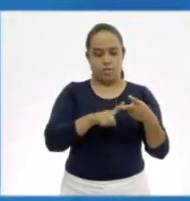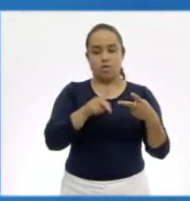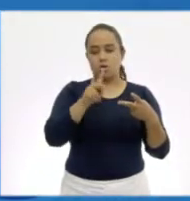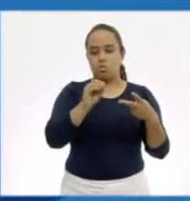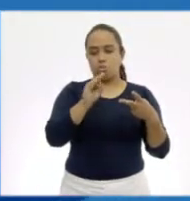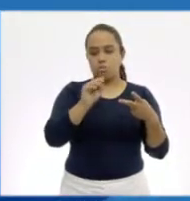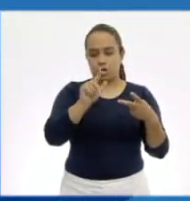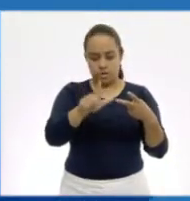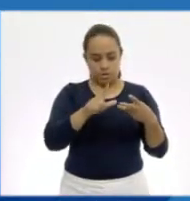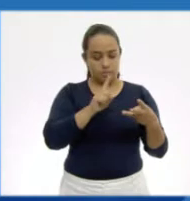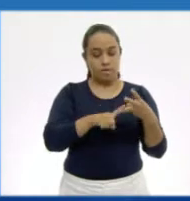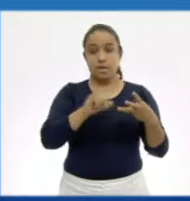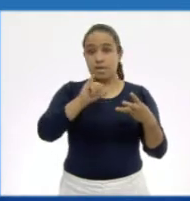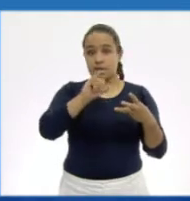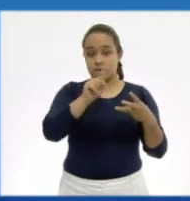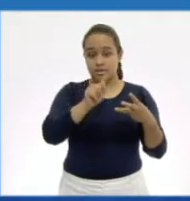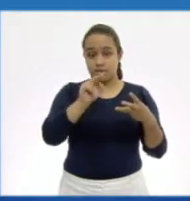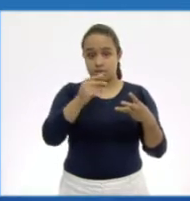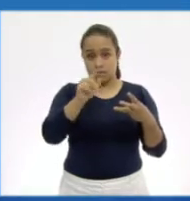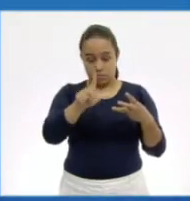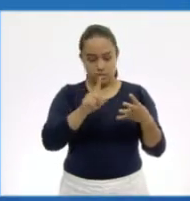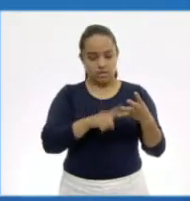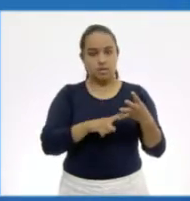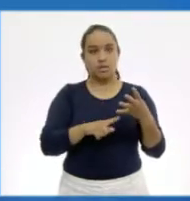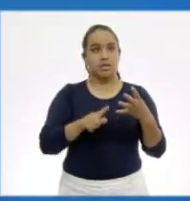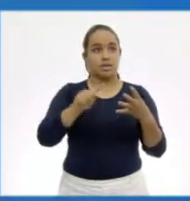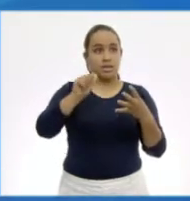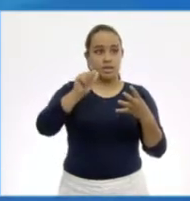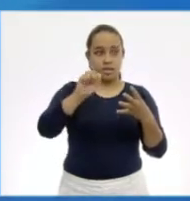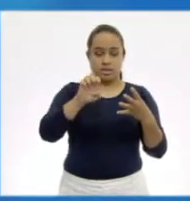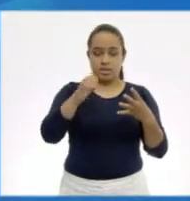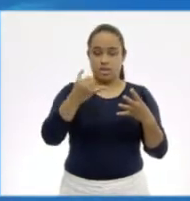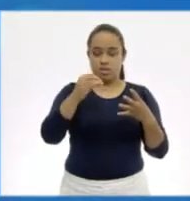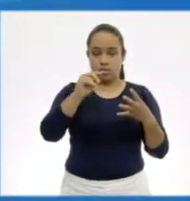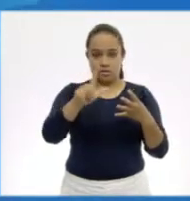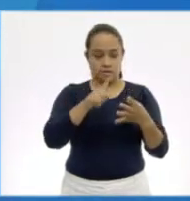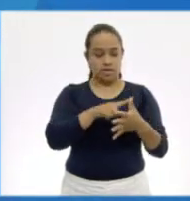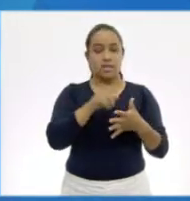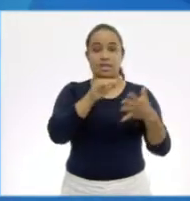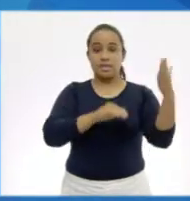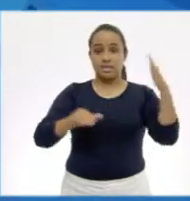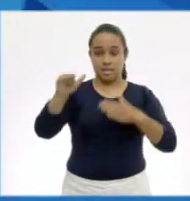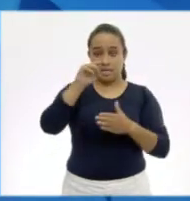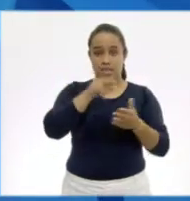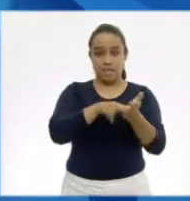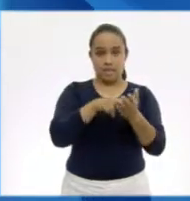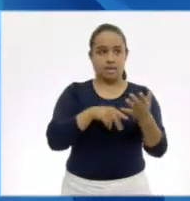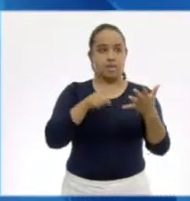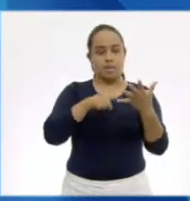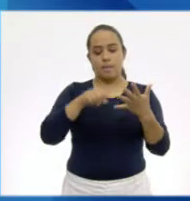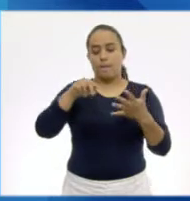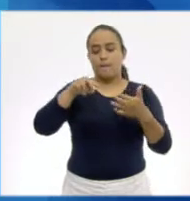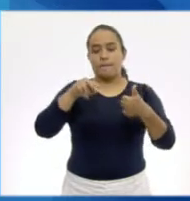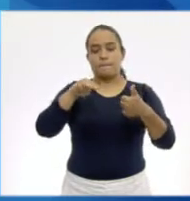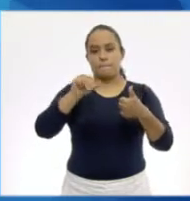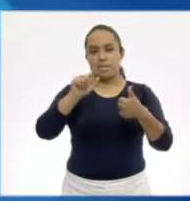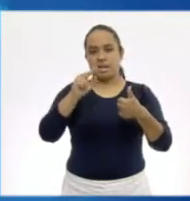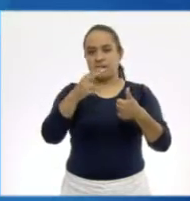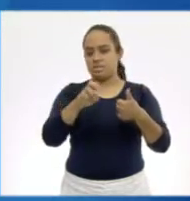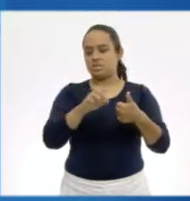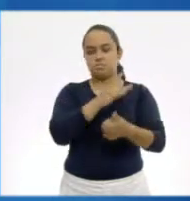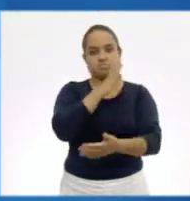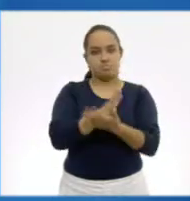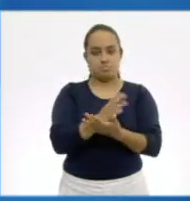Popocatépetl, Iztazíhuatl, Tellotl, Sierra Negra, La Malinche y ya.